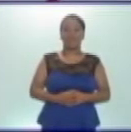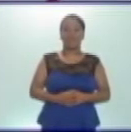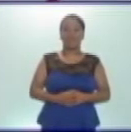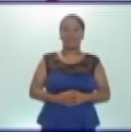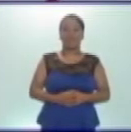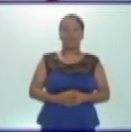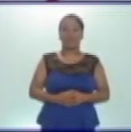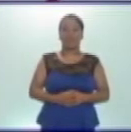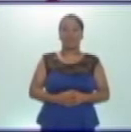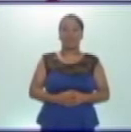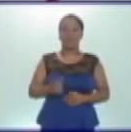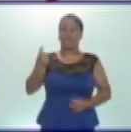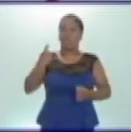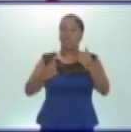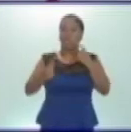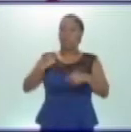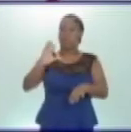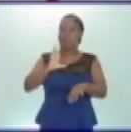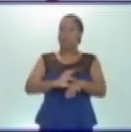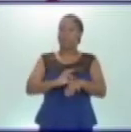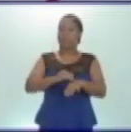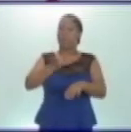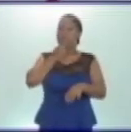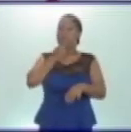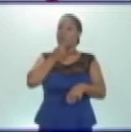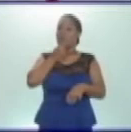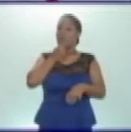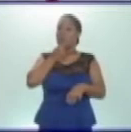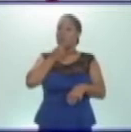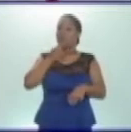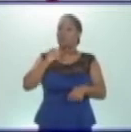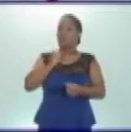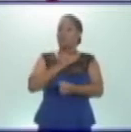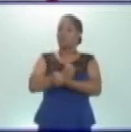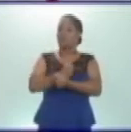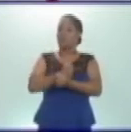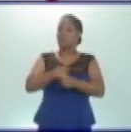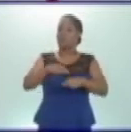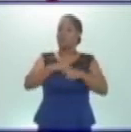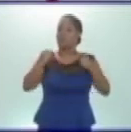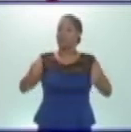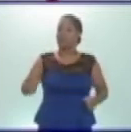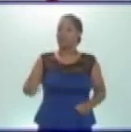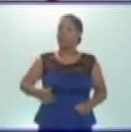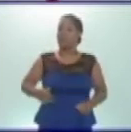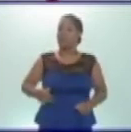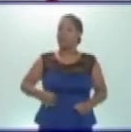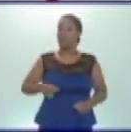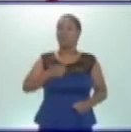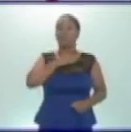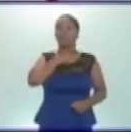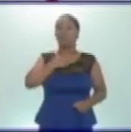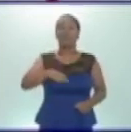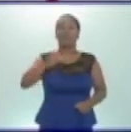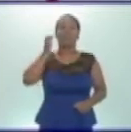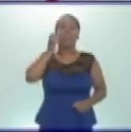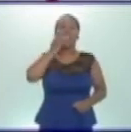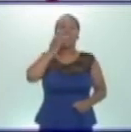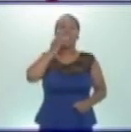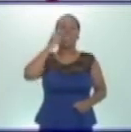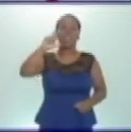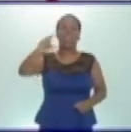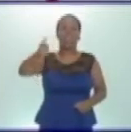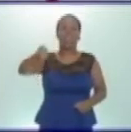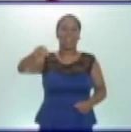Algunas de las enfermedades que pueden afectar el sistema digestivo son, en el caso de los dientes, tenemos las caries.